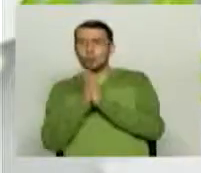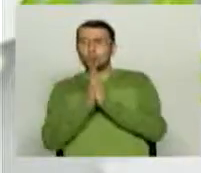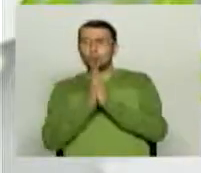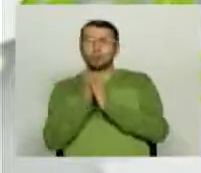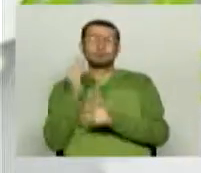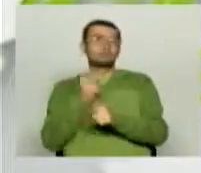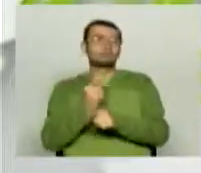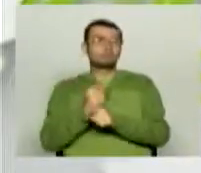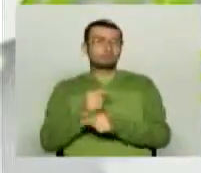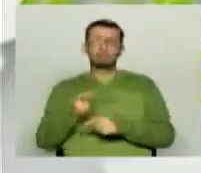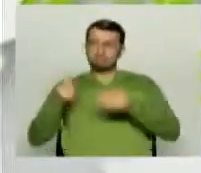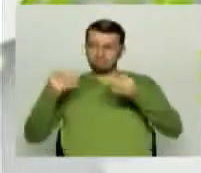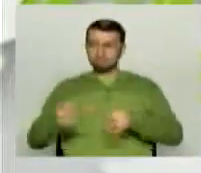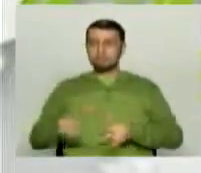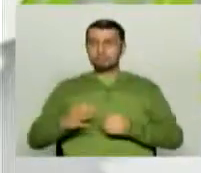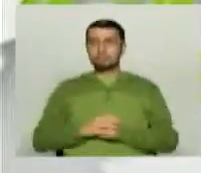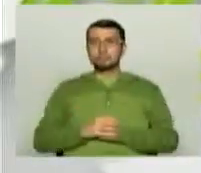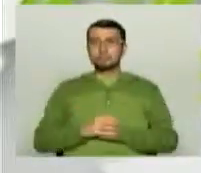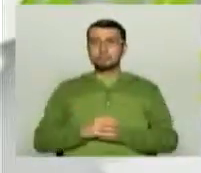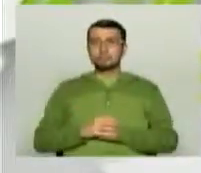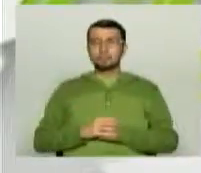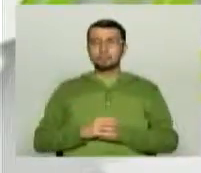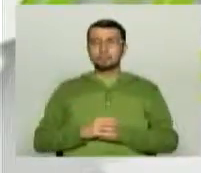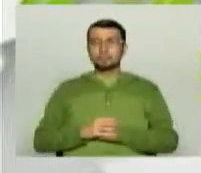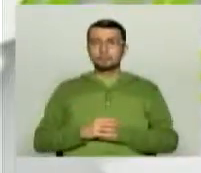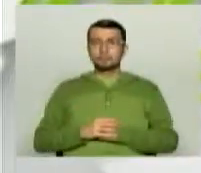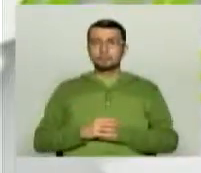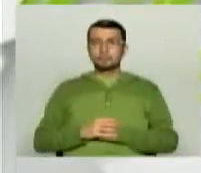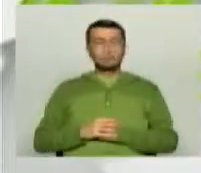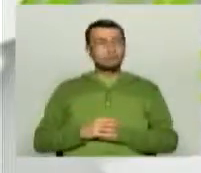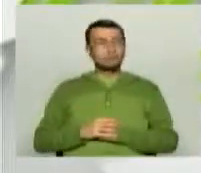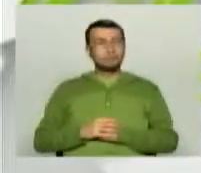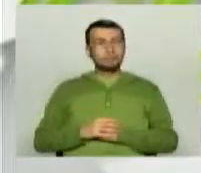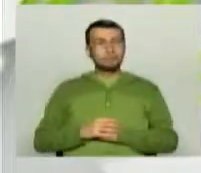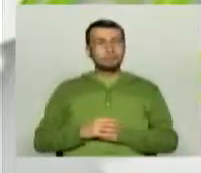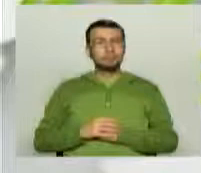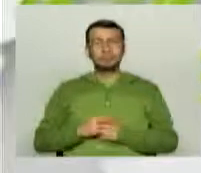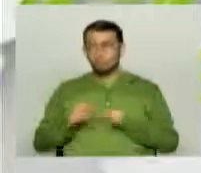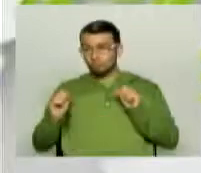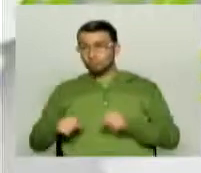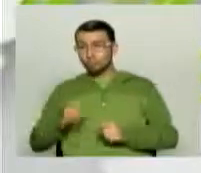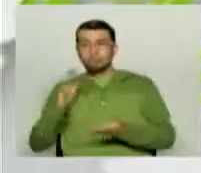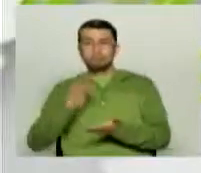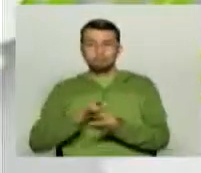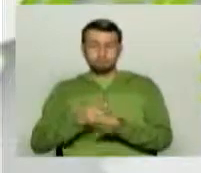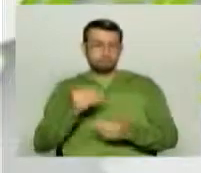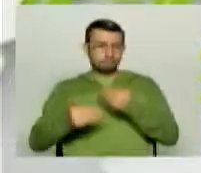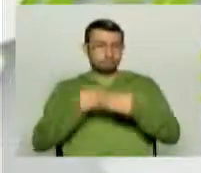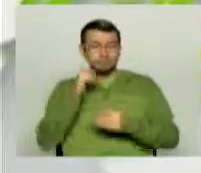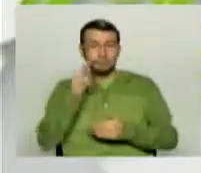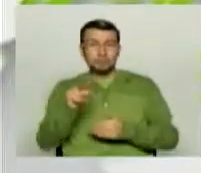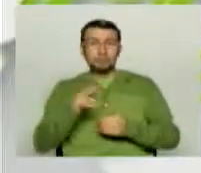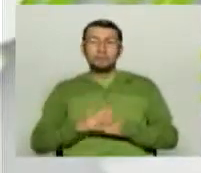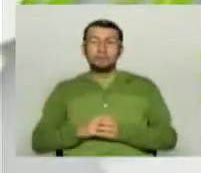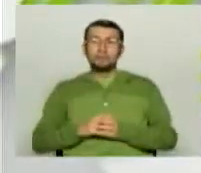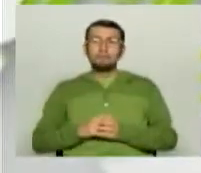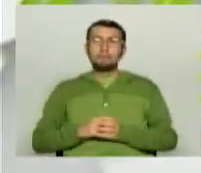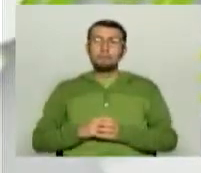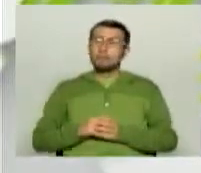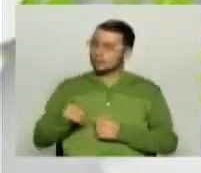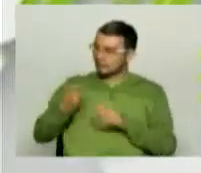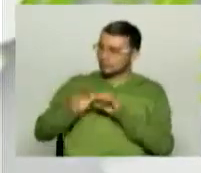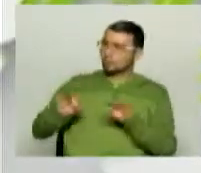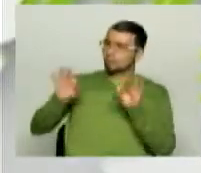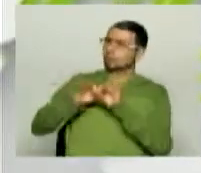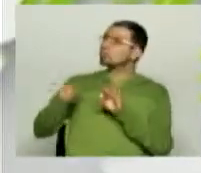como se merece y por eso nos dan pacientes y nos han dado todas las comunidades para poder estar allí, precisamente. Juan Harvey, qué importante que usted le